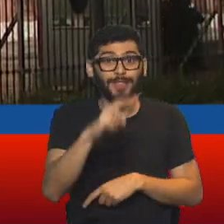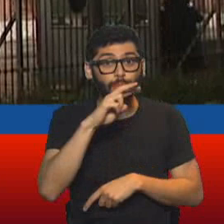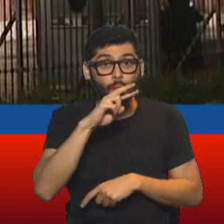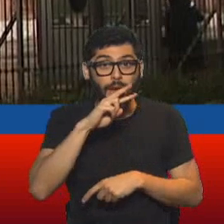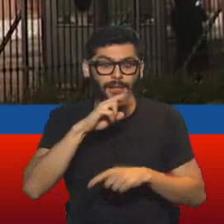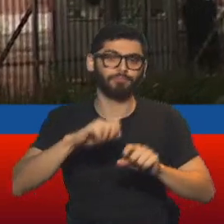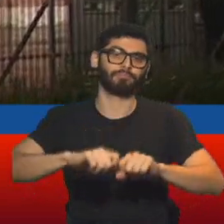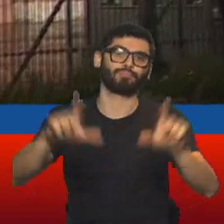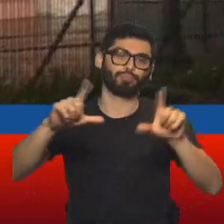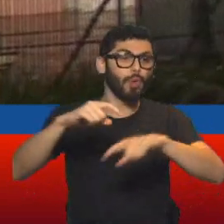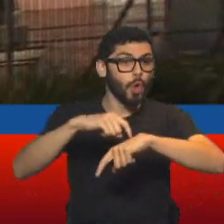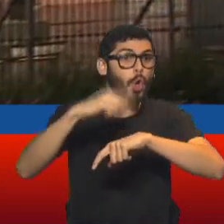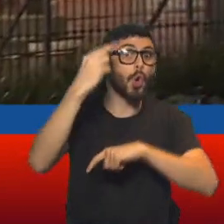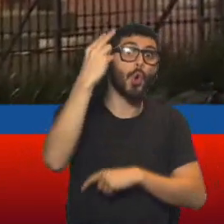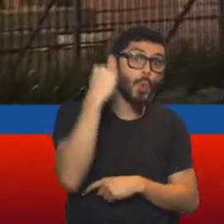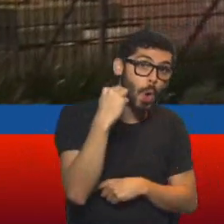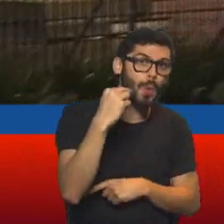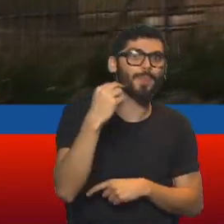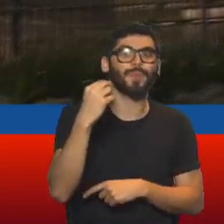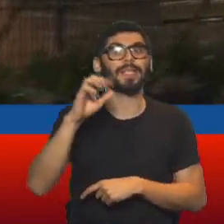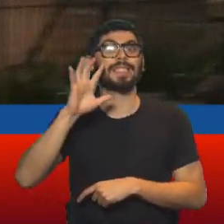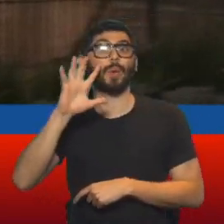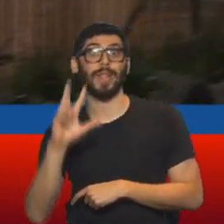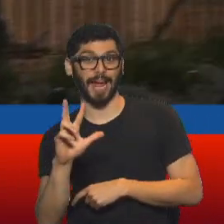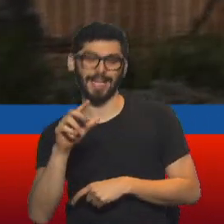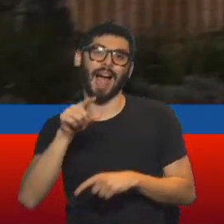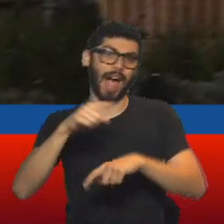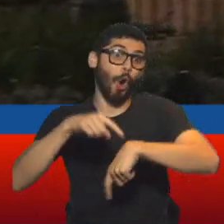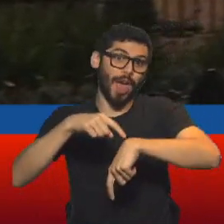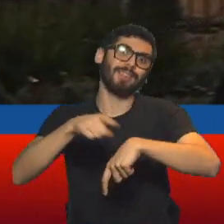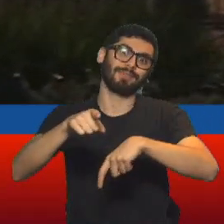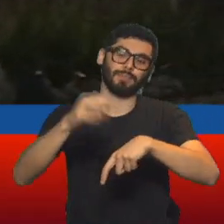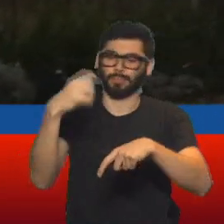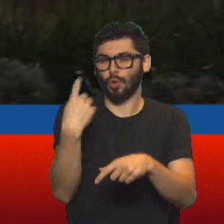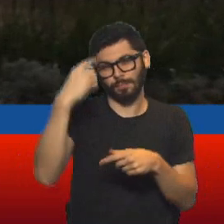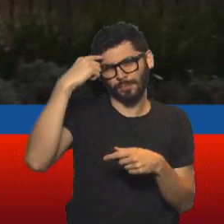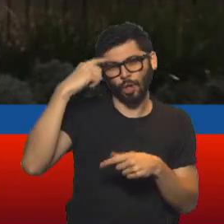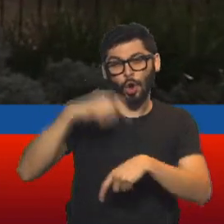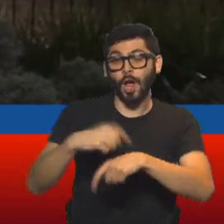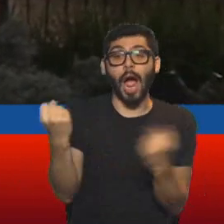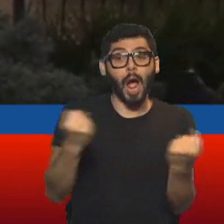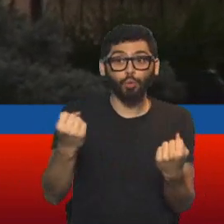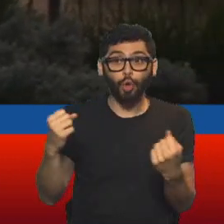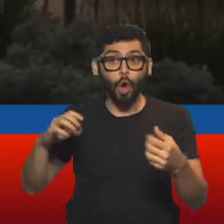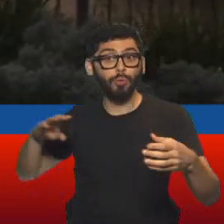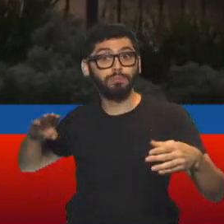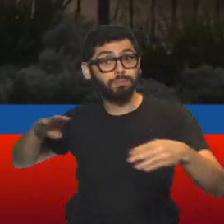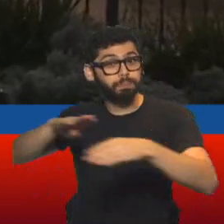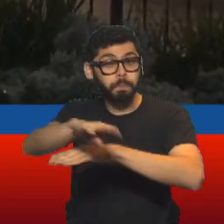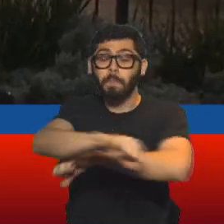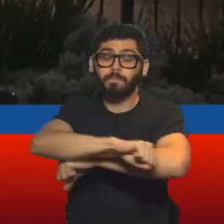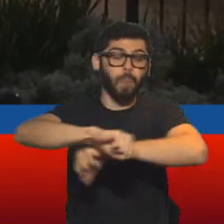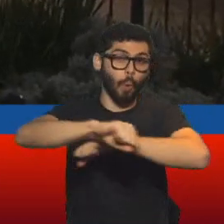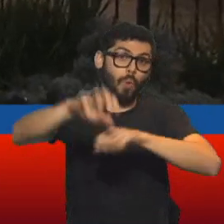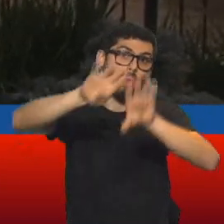de las 9.53, como siempre todos recordamos, esa hora donde un coche bomba explotó contra